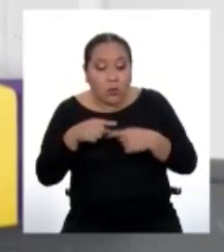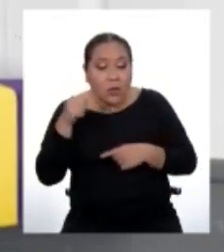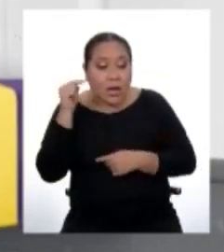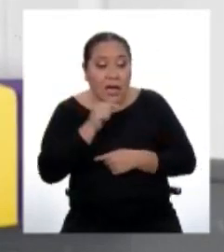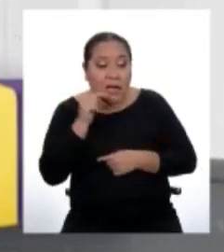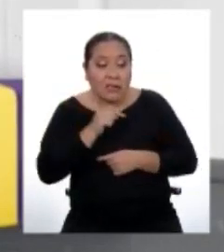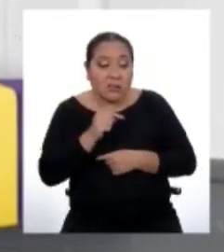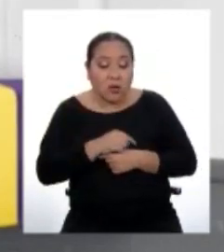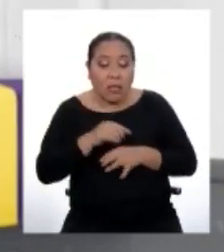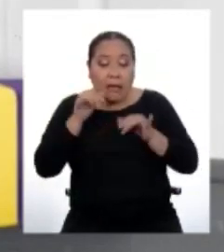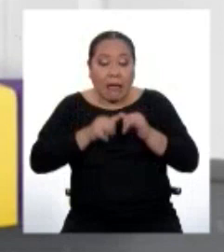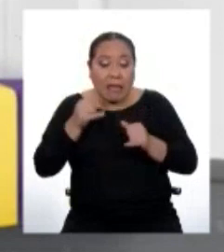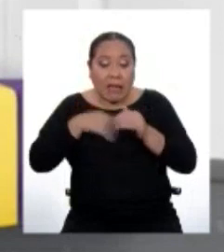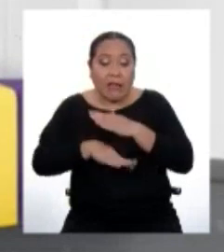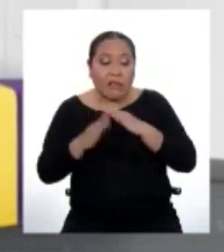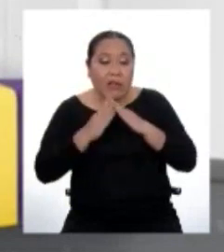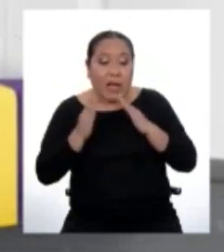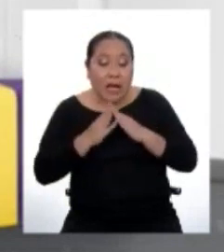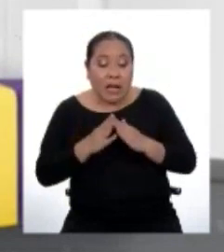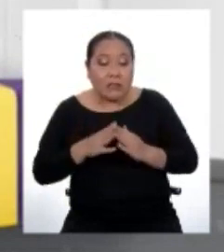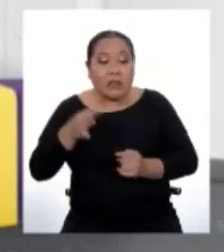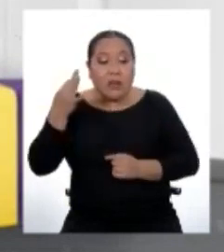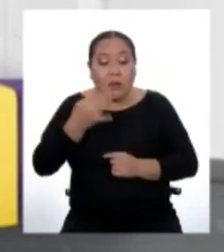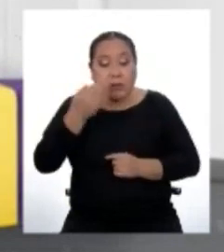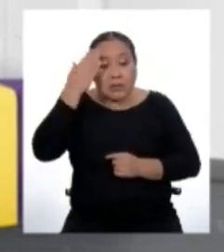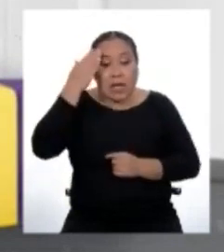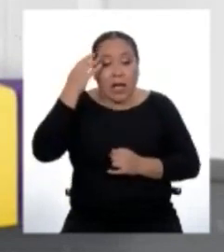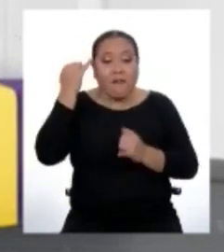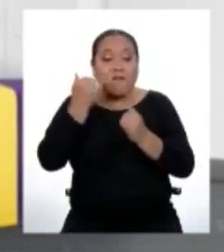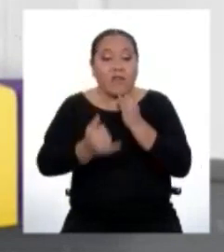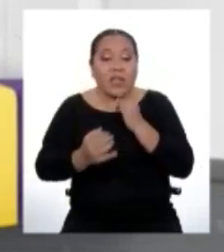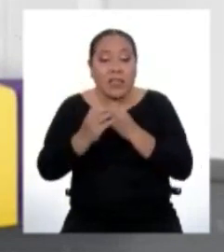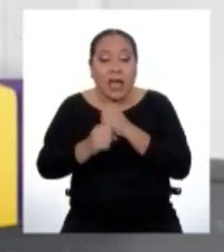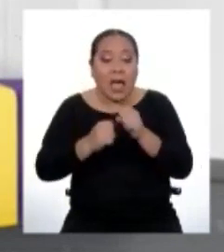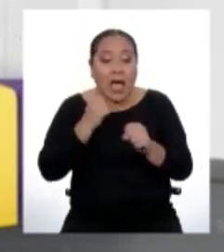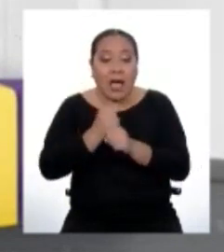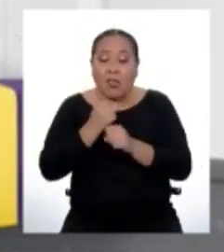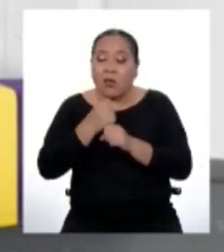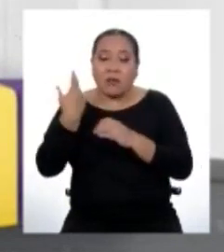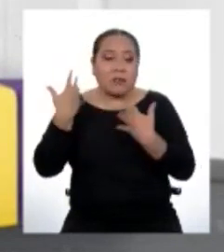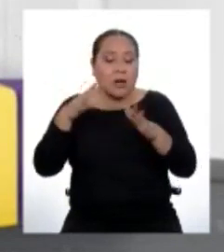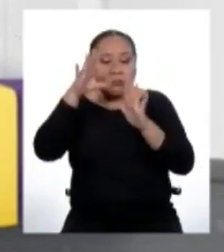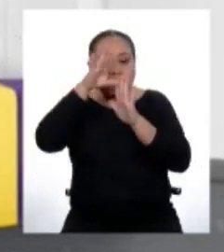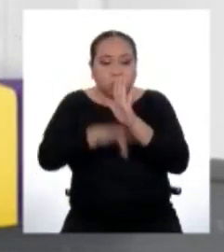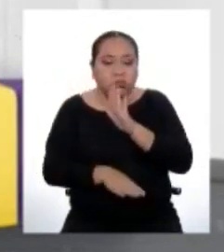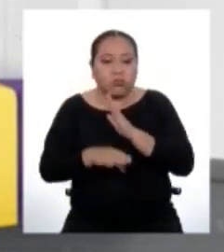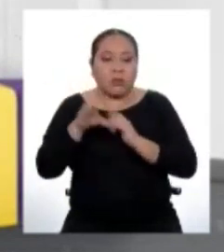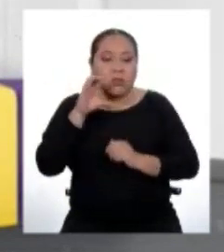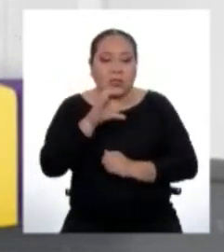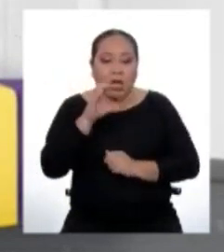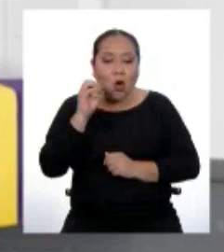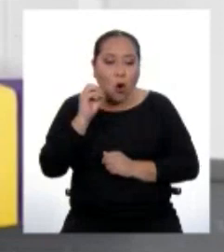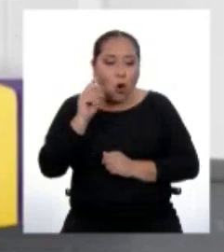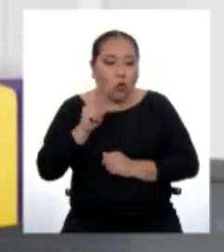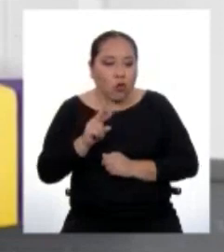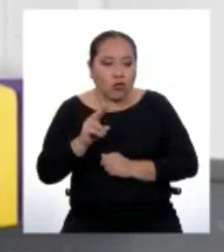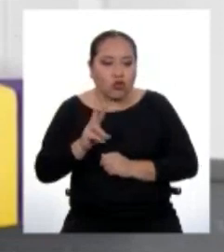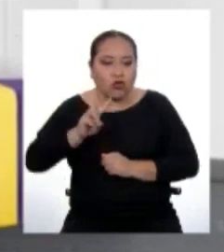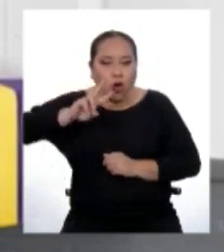que dice que por todo esto del aislamiento social, se cree que a fin de año se va a poder reducir la emisión de dióxido de carbono en unos 2